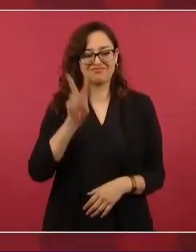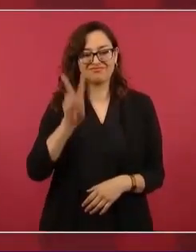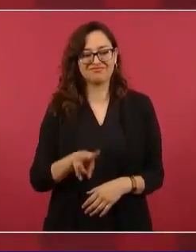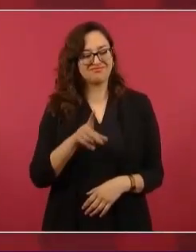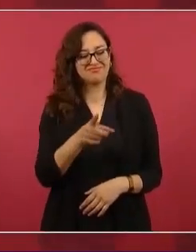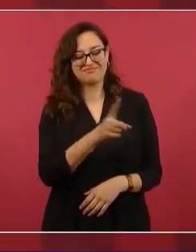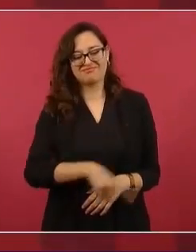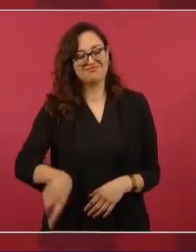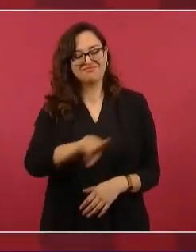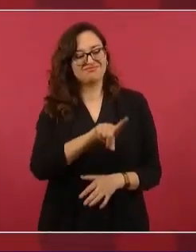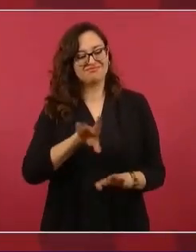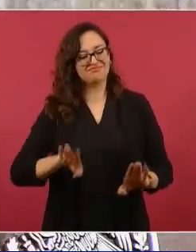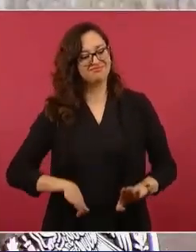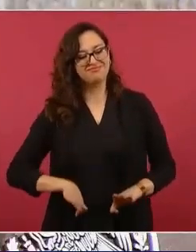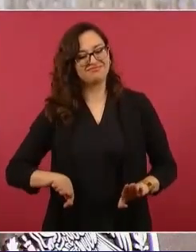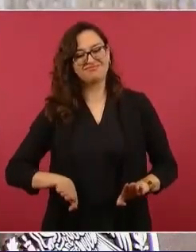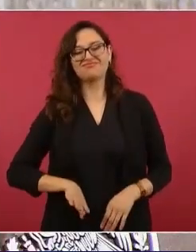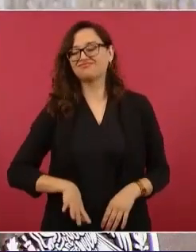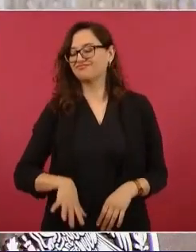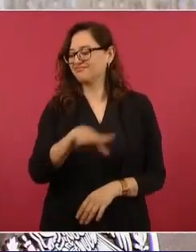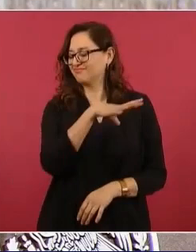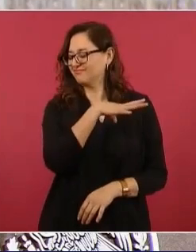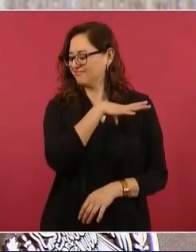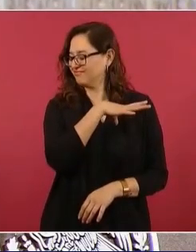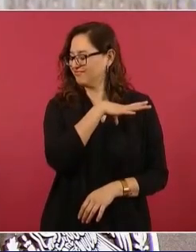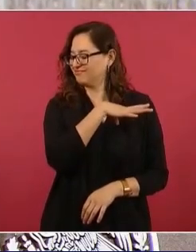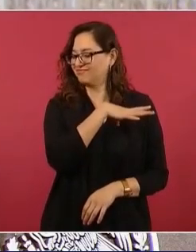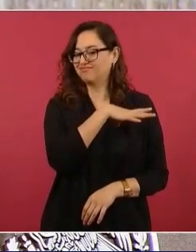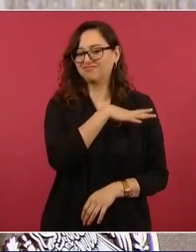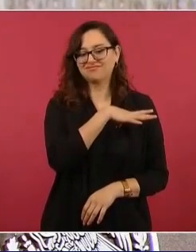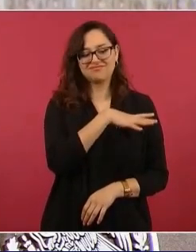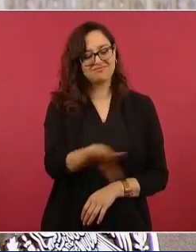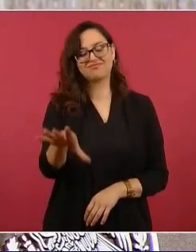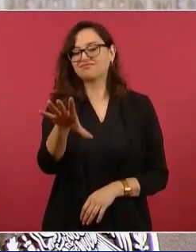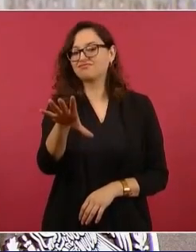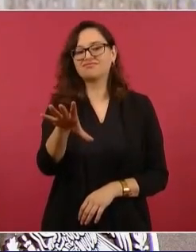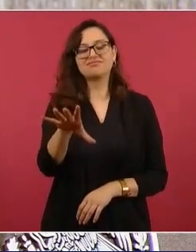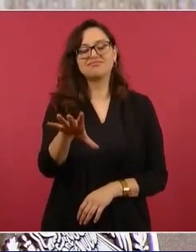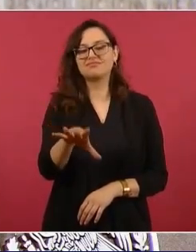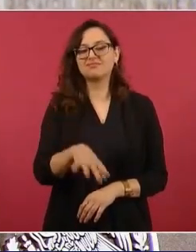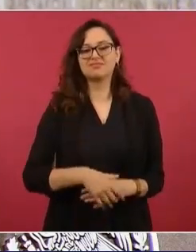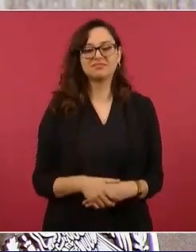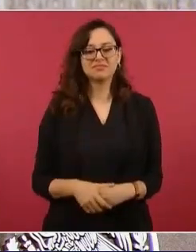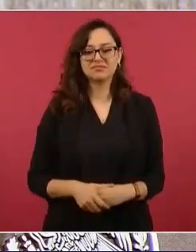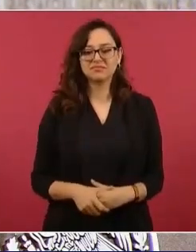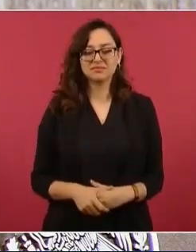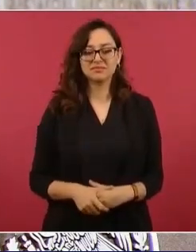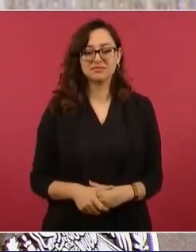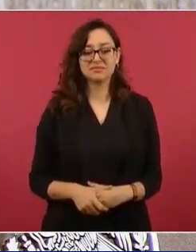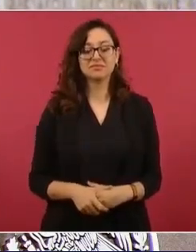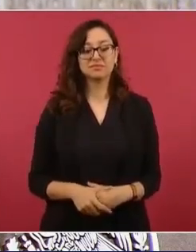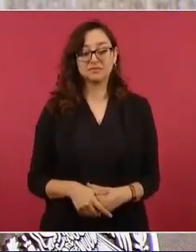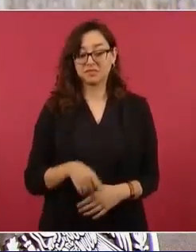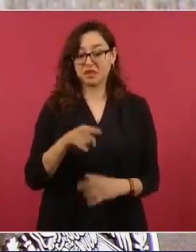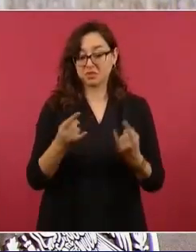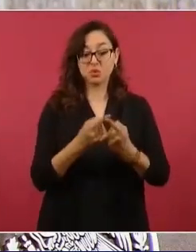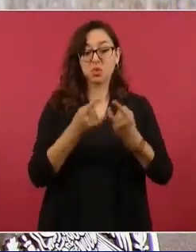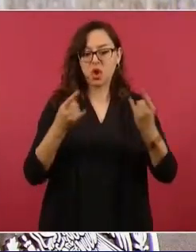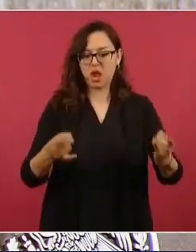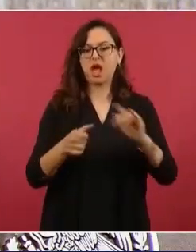en este caso y en otros.